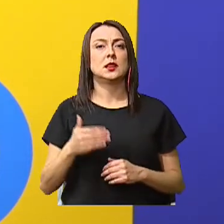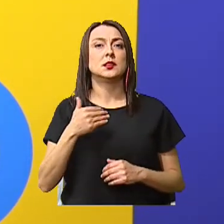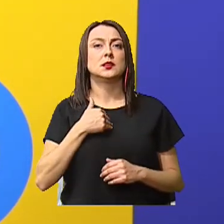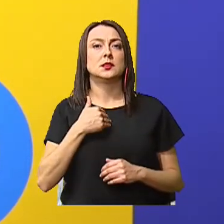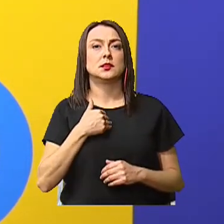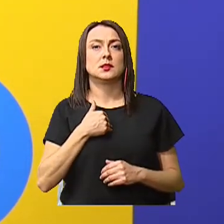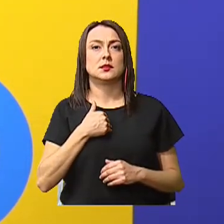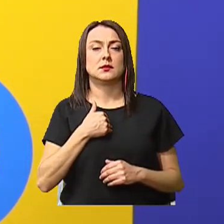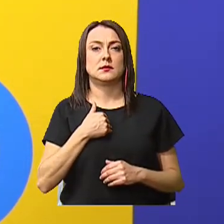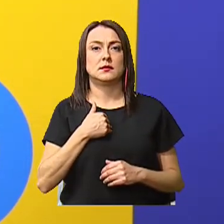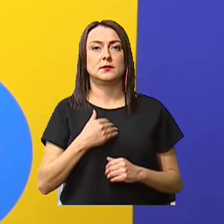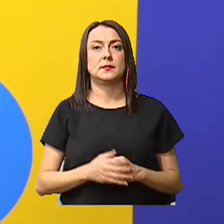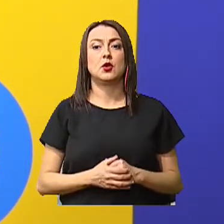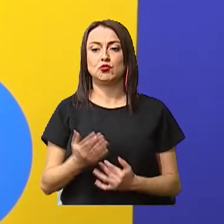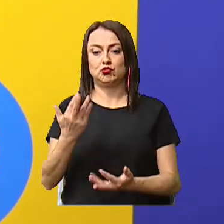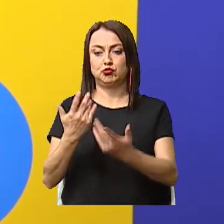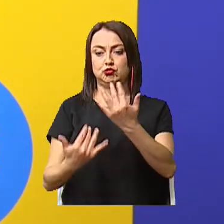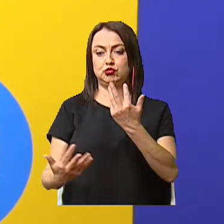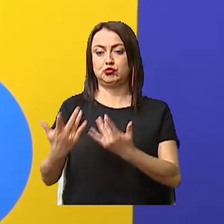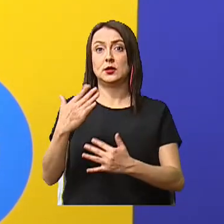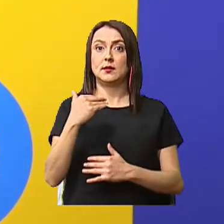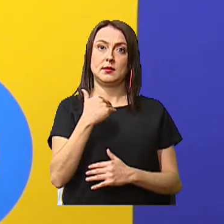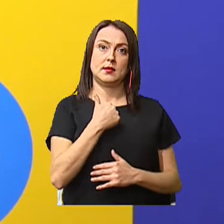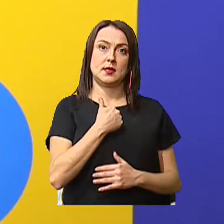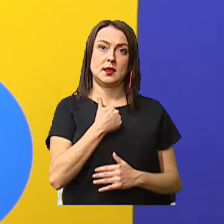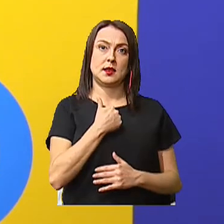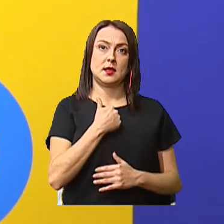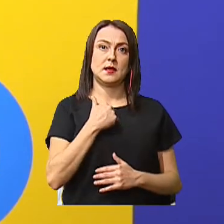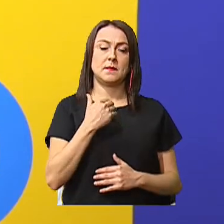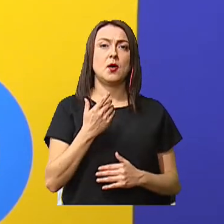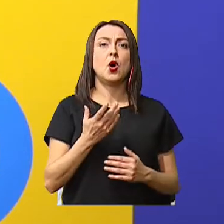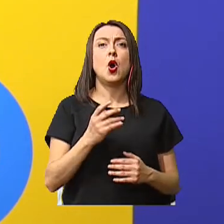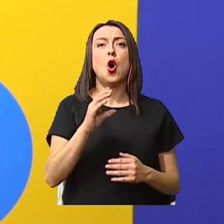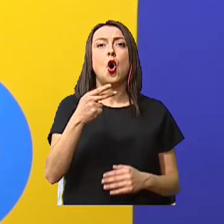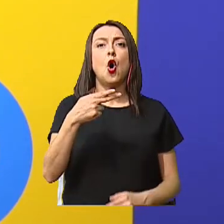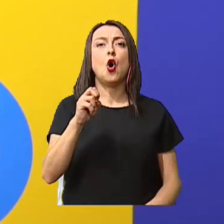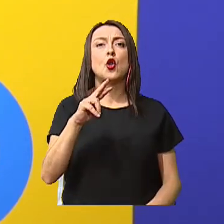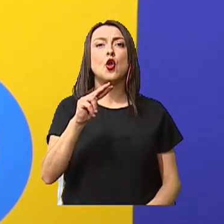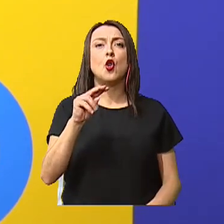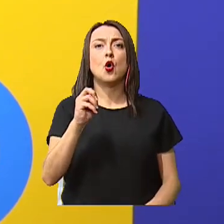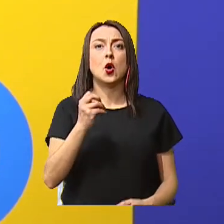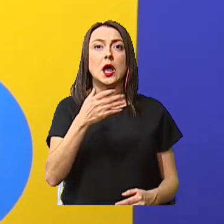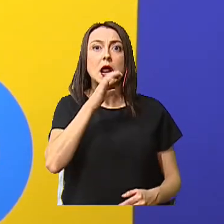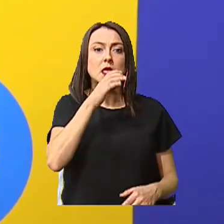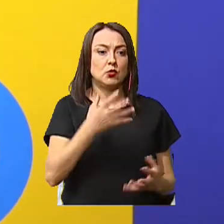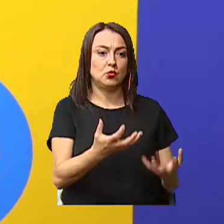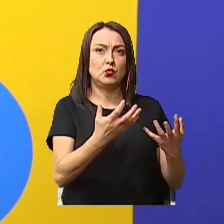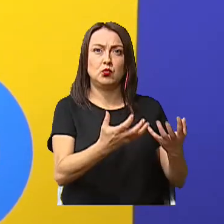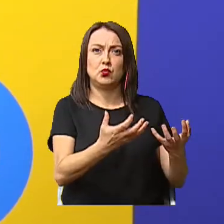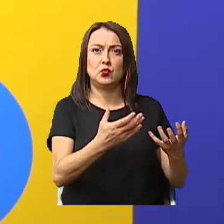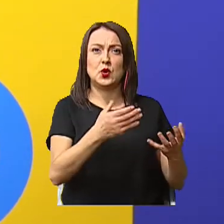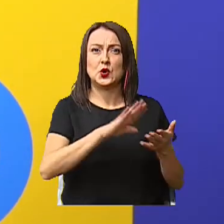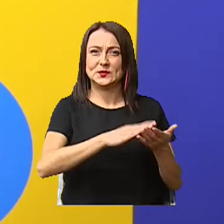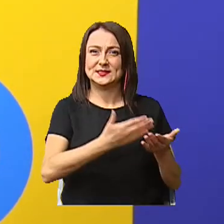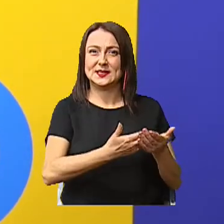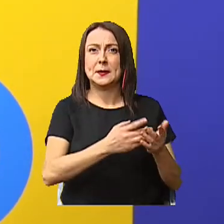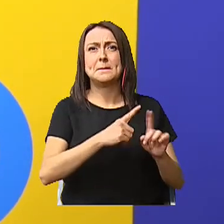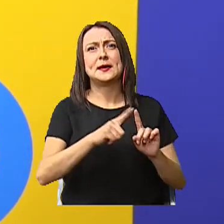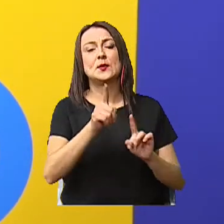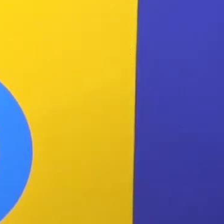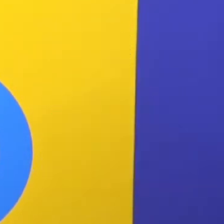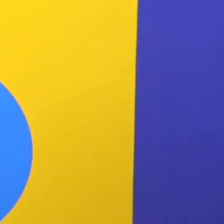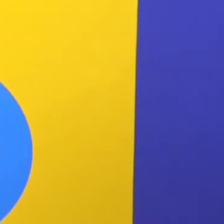la fogata y tenemos el horno que nos proporciona calor y es algo sumamente